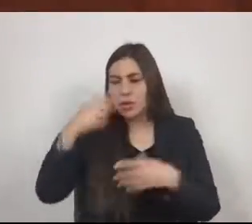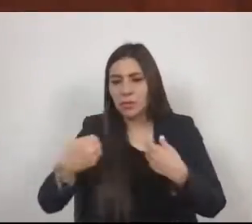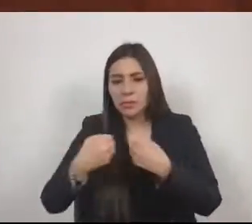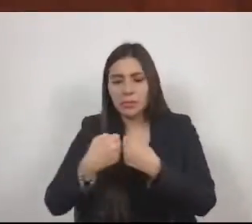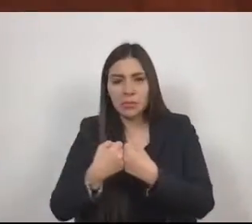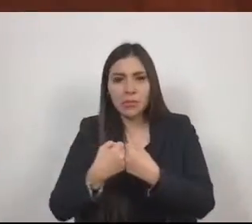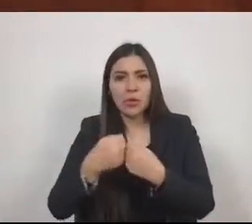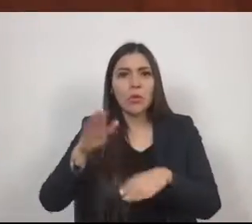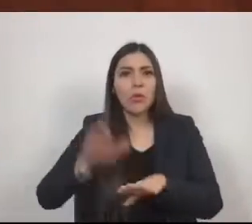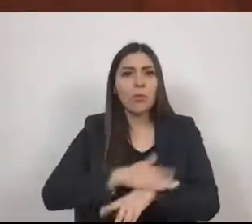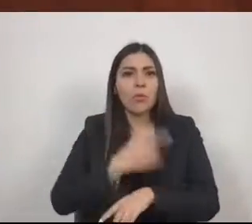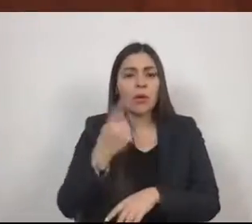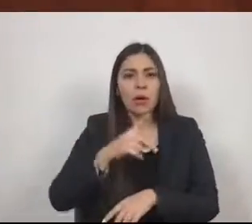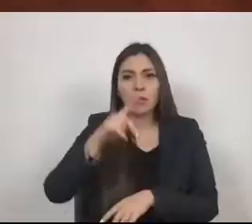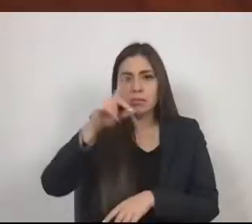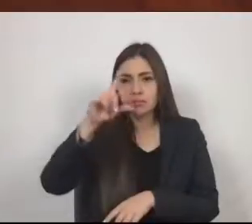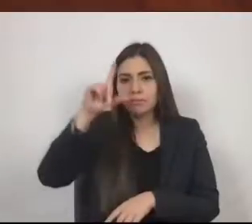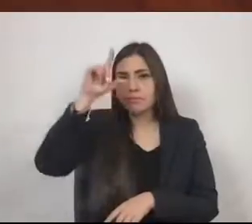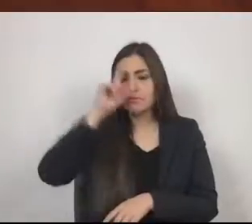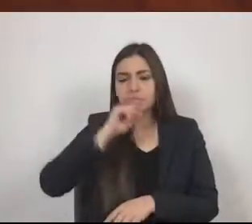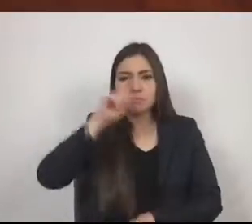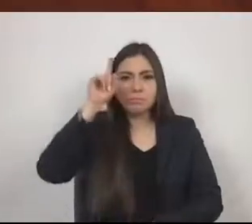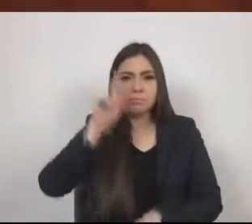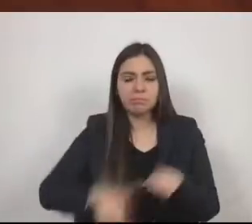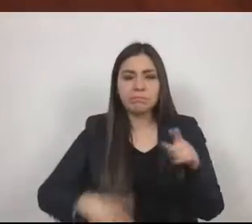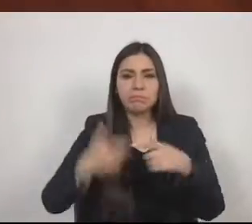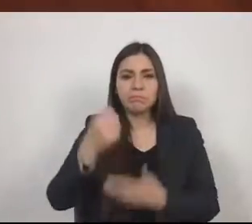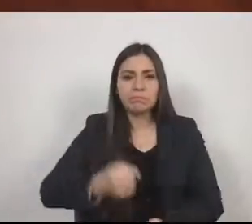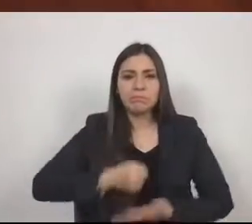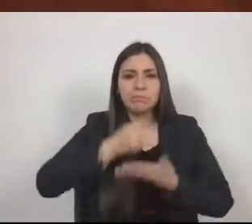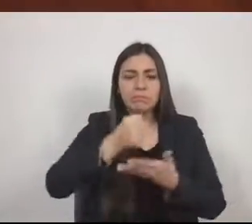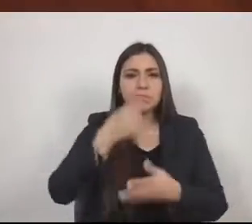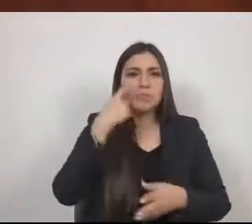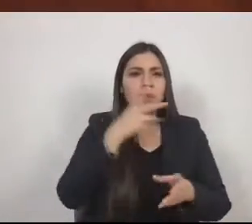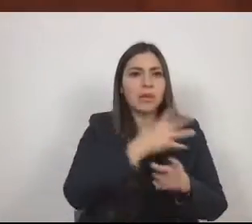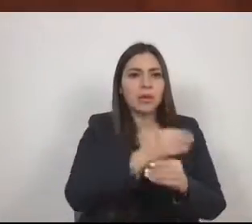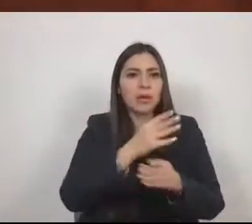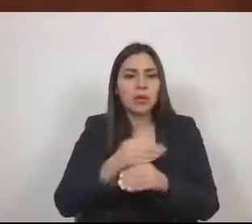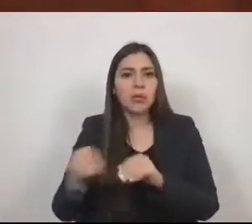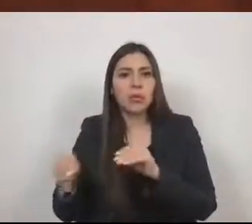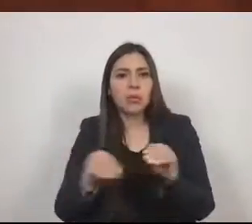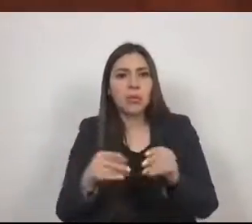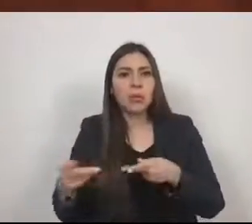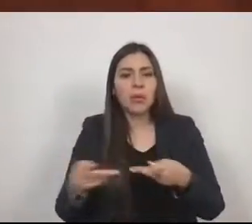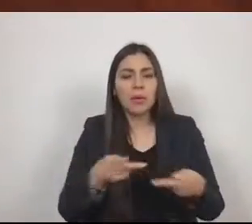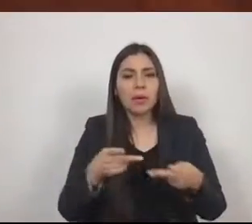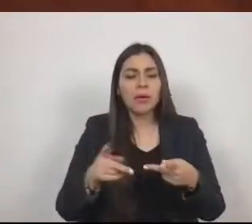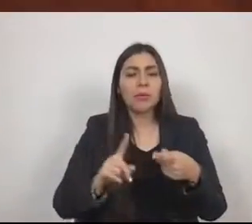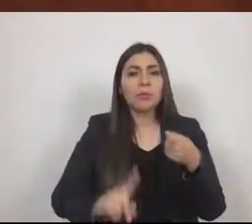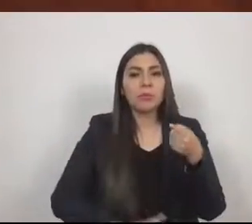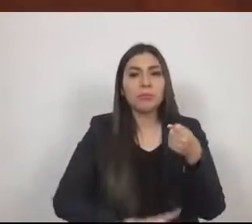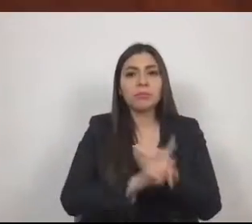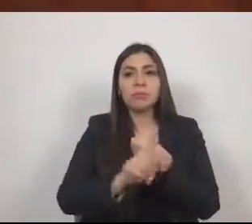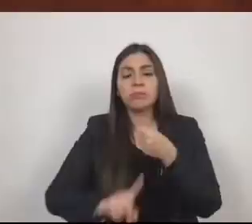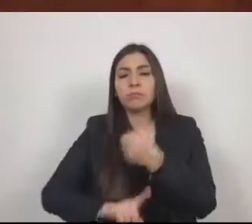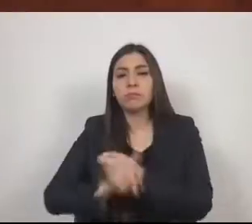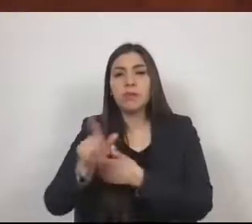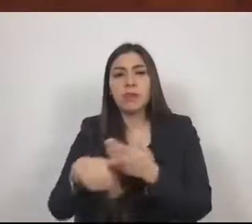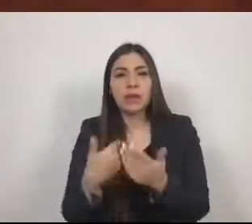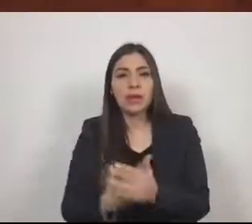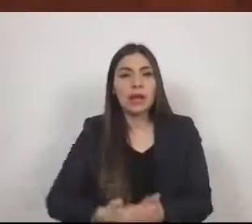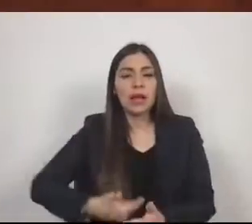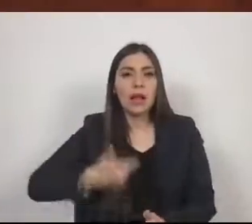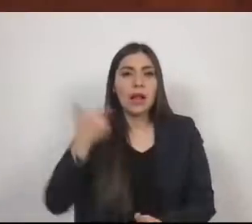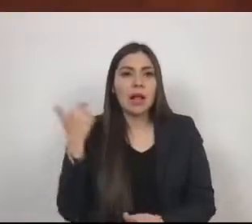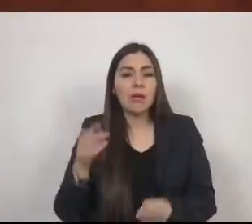recursos para proyectos de movilidad, sustentabilidad y planeación, afectando gravemente la gobernanza